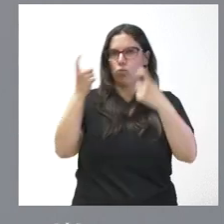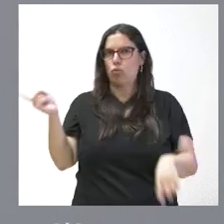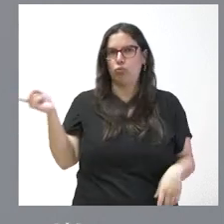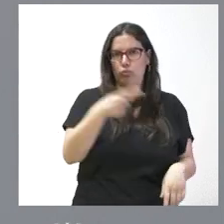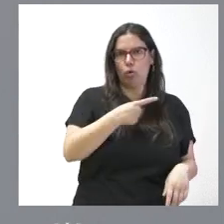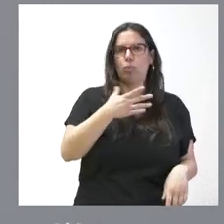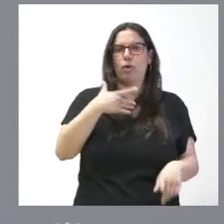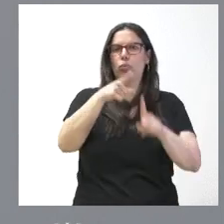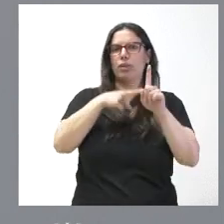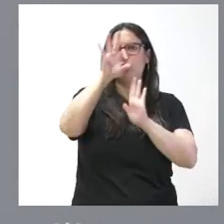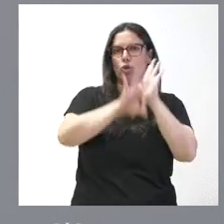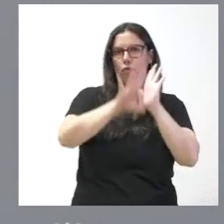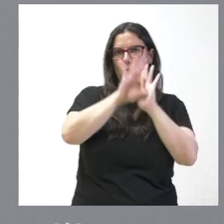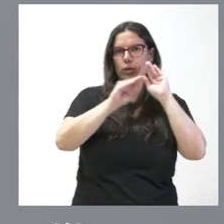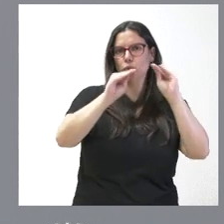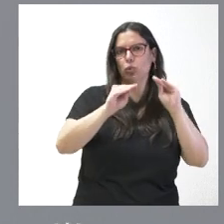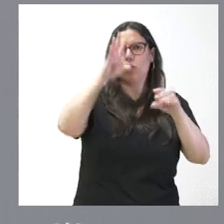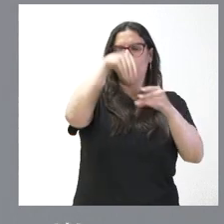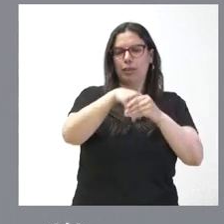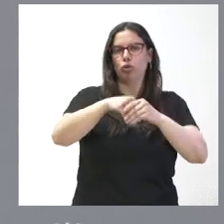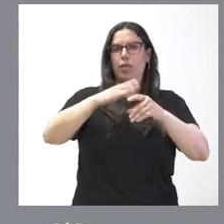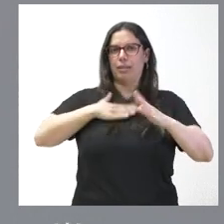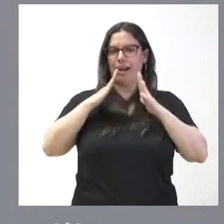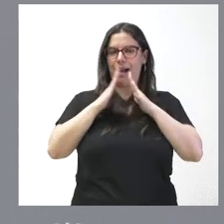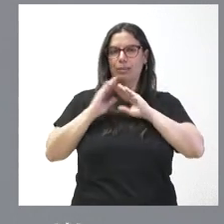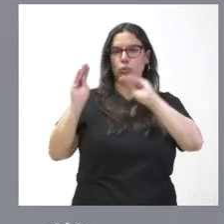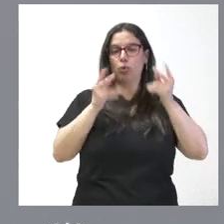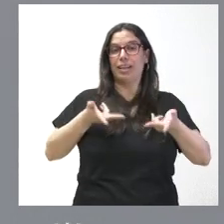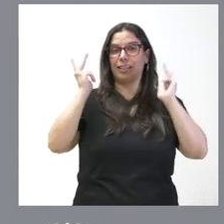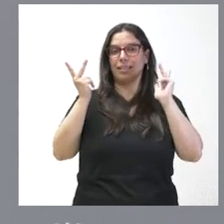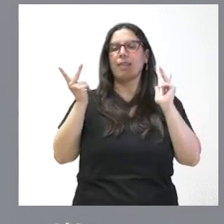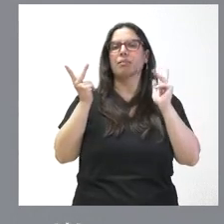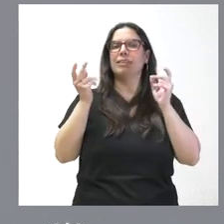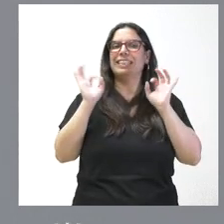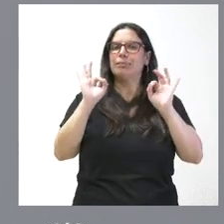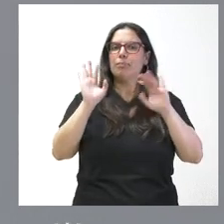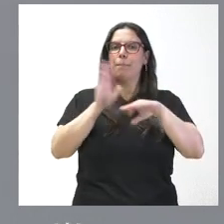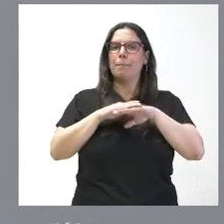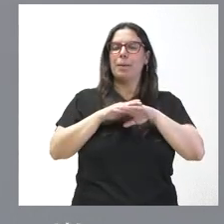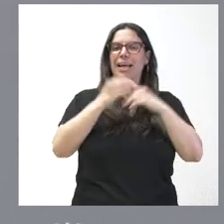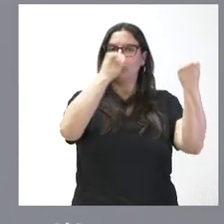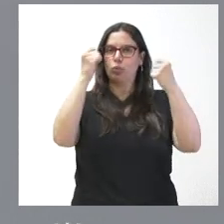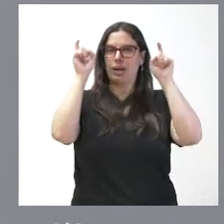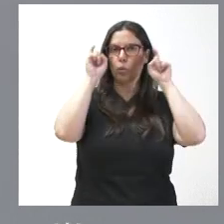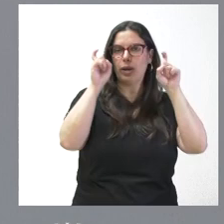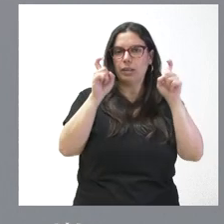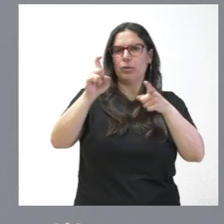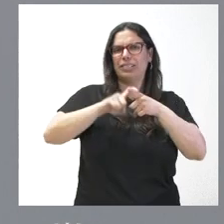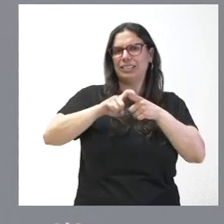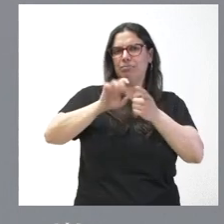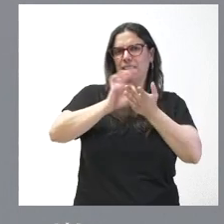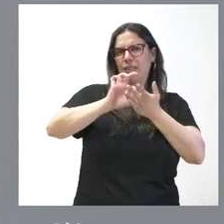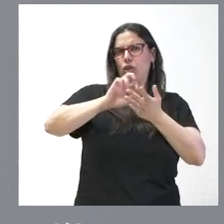utilizar el software también en sus equipos domésticos. Estas licencias están diseñadas para instituciones educativas y ofrecen una gran variedad de servicios y